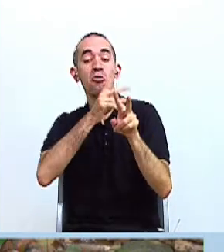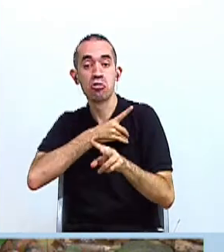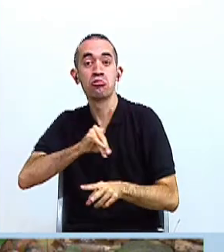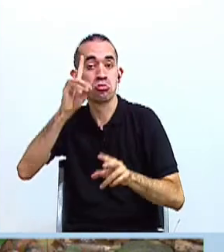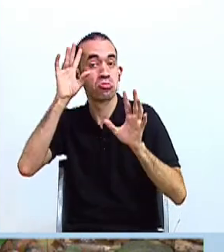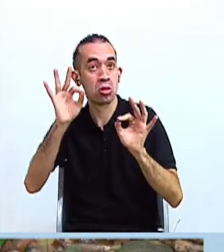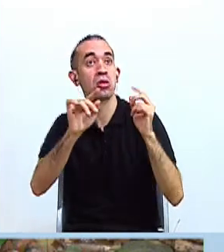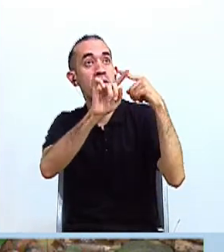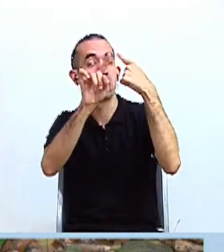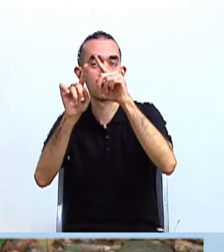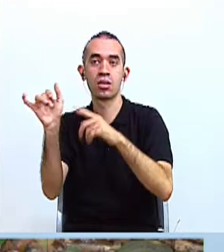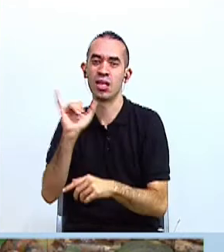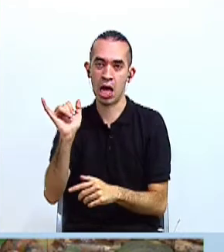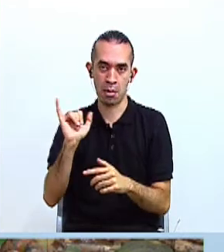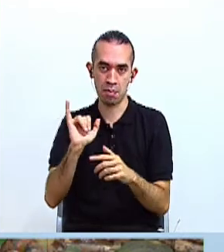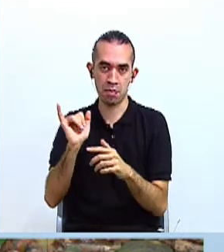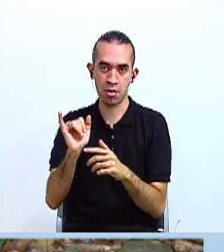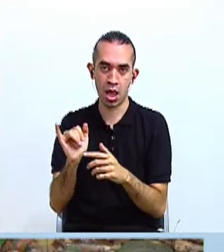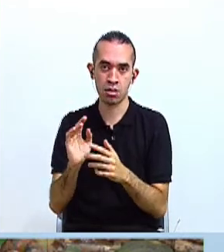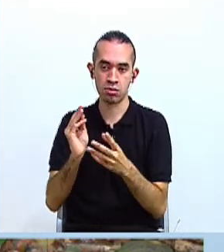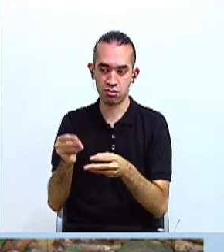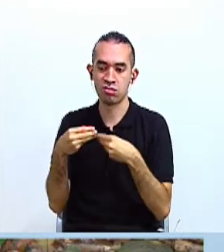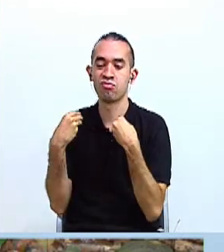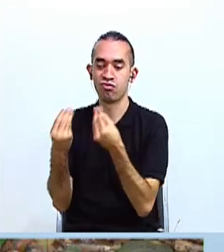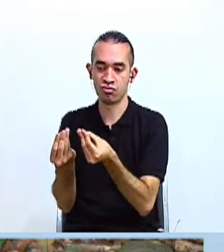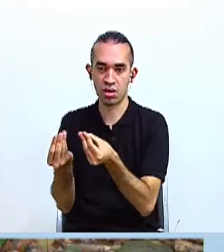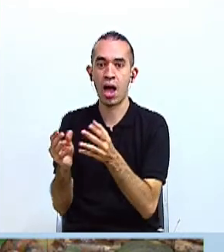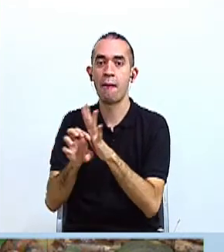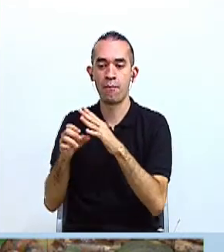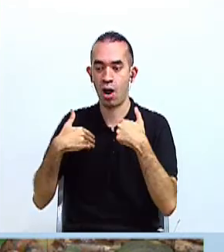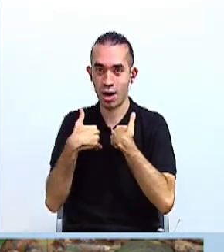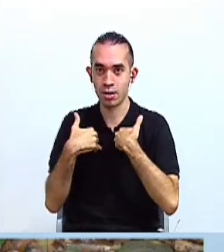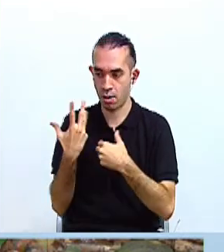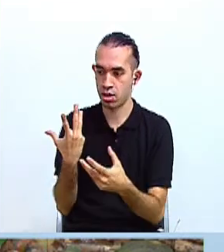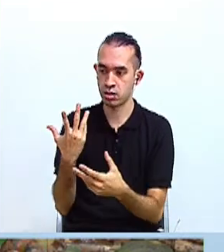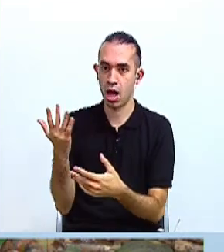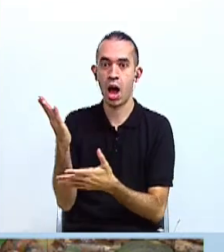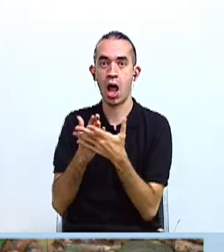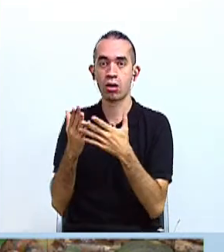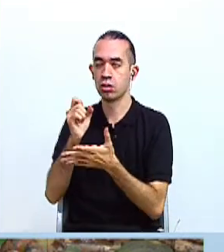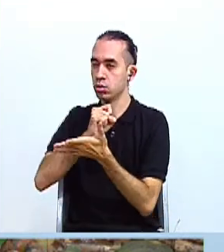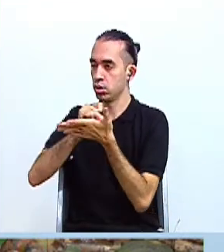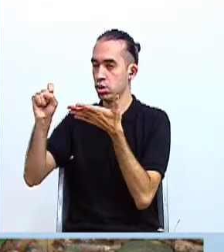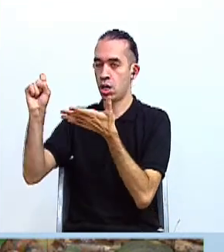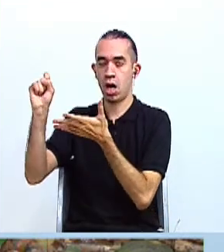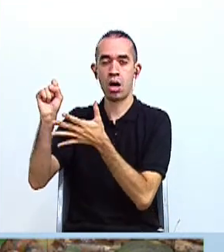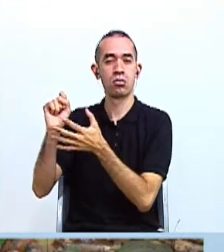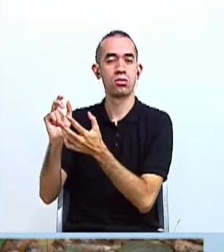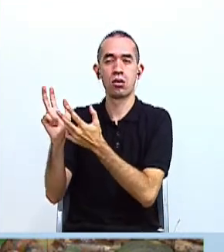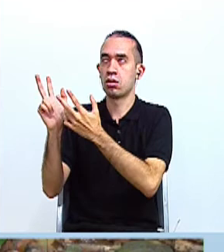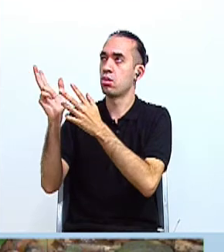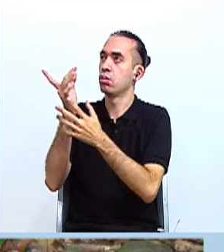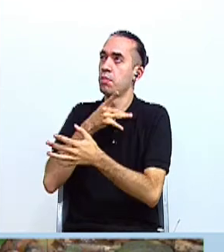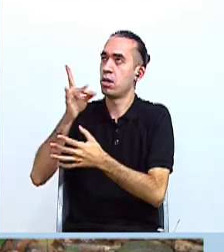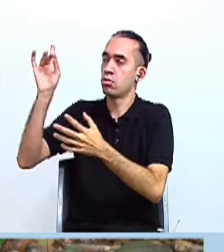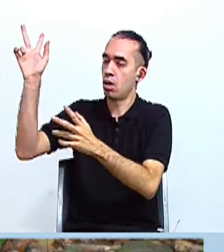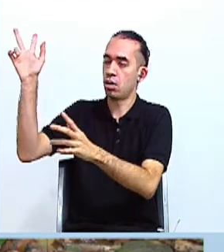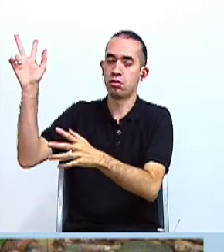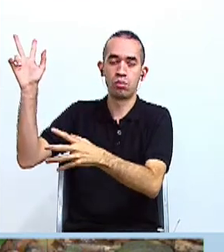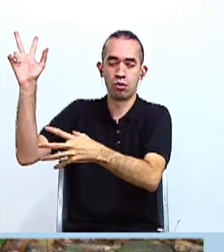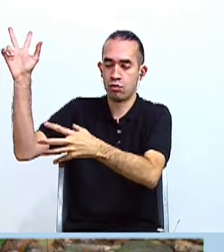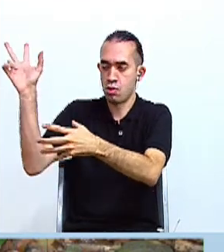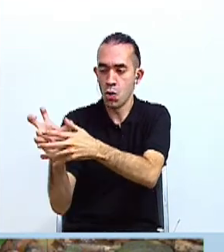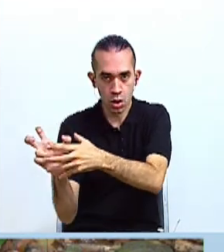Era también animista. Esto significa que le daban a los animales atribuciones sagradas, espirituales, como si fueran dioses.